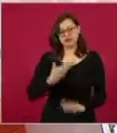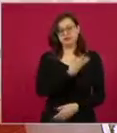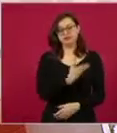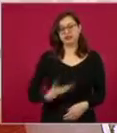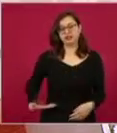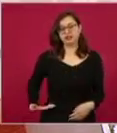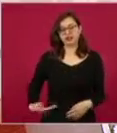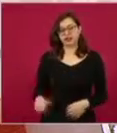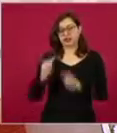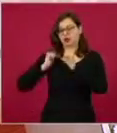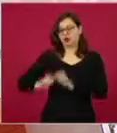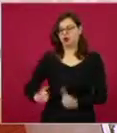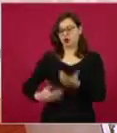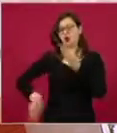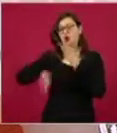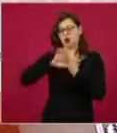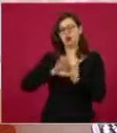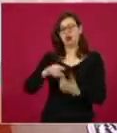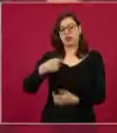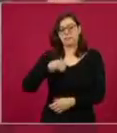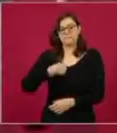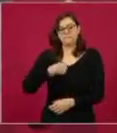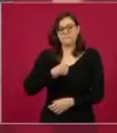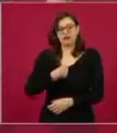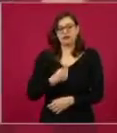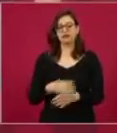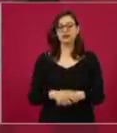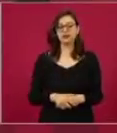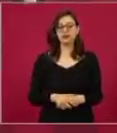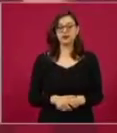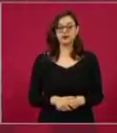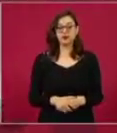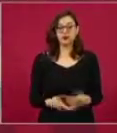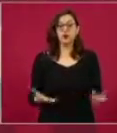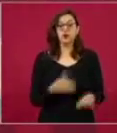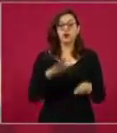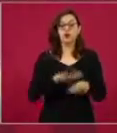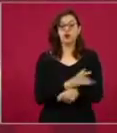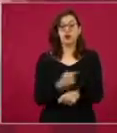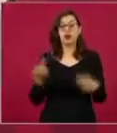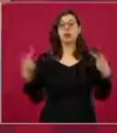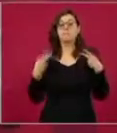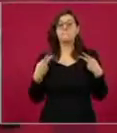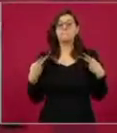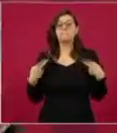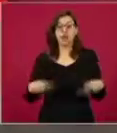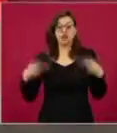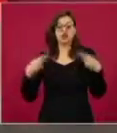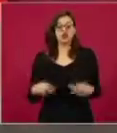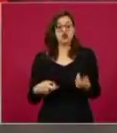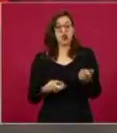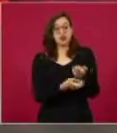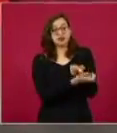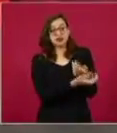Porque, si seguimos contando con respaldo ciudadano,